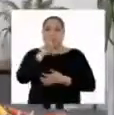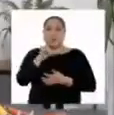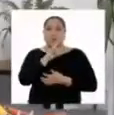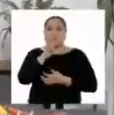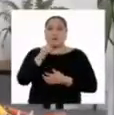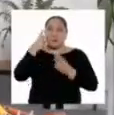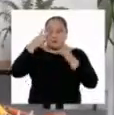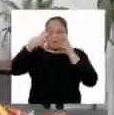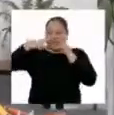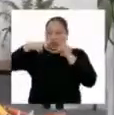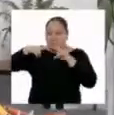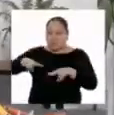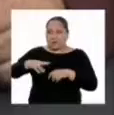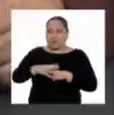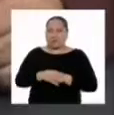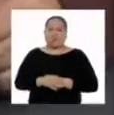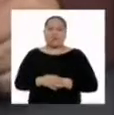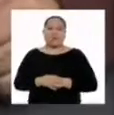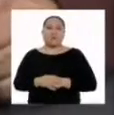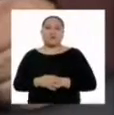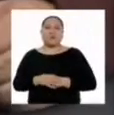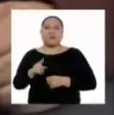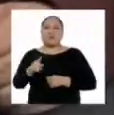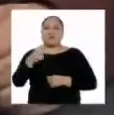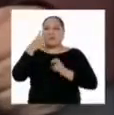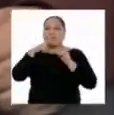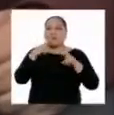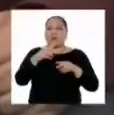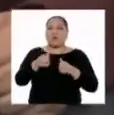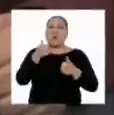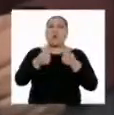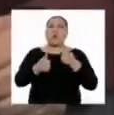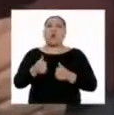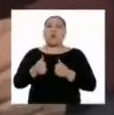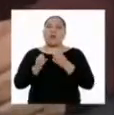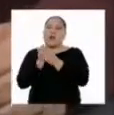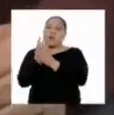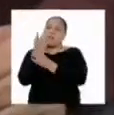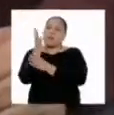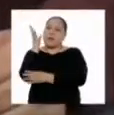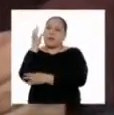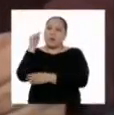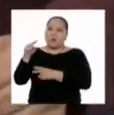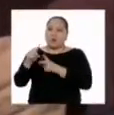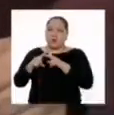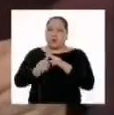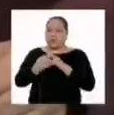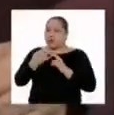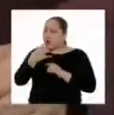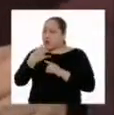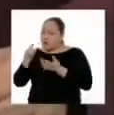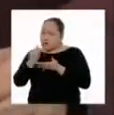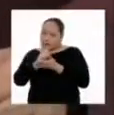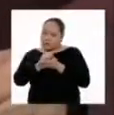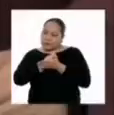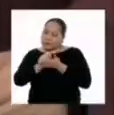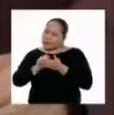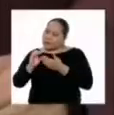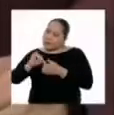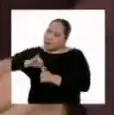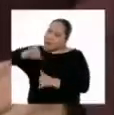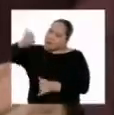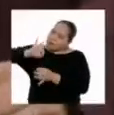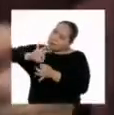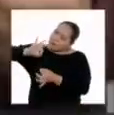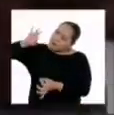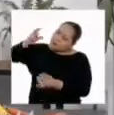emplearemos la observación. Describiremos en qué estado se encuentra la planta al inicio de la experiencia, su color, el tamaño